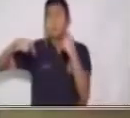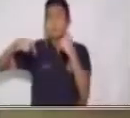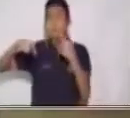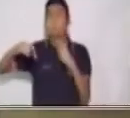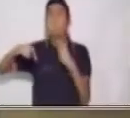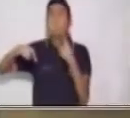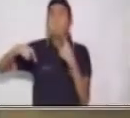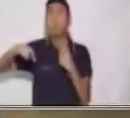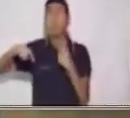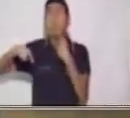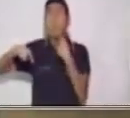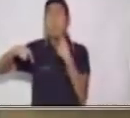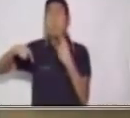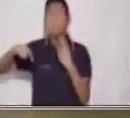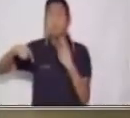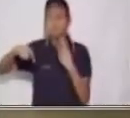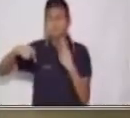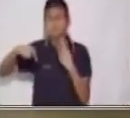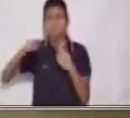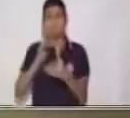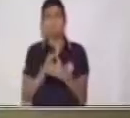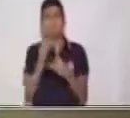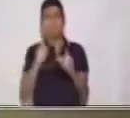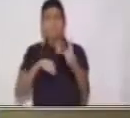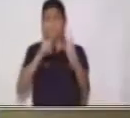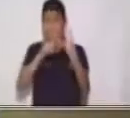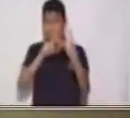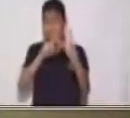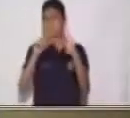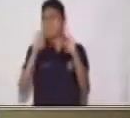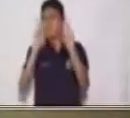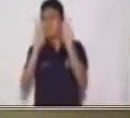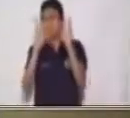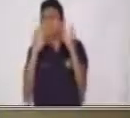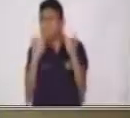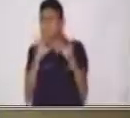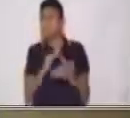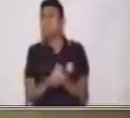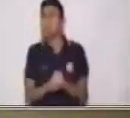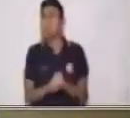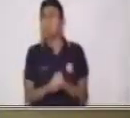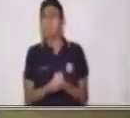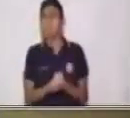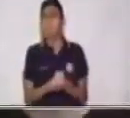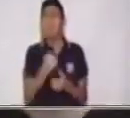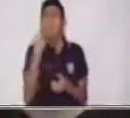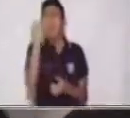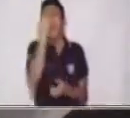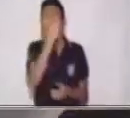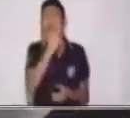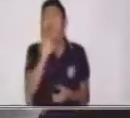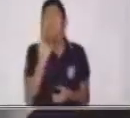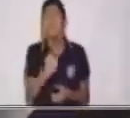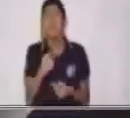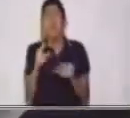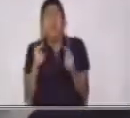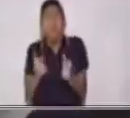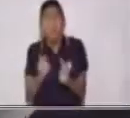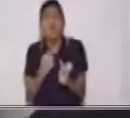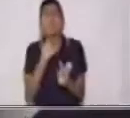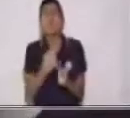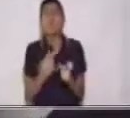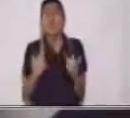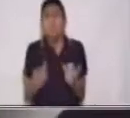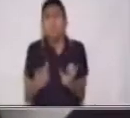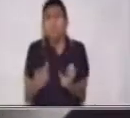Muy bien. Tenemos otra letra por acá. Esta es la letra S. Y la letra S, ¿cómo